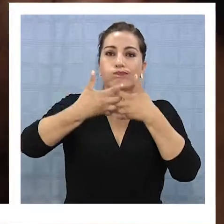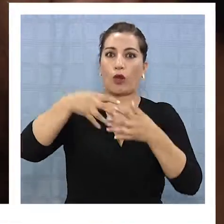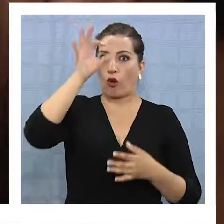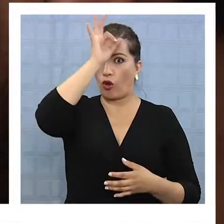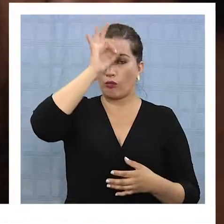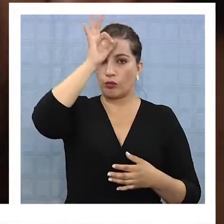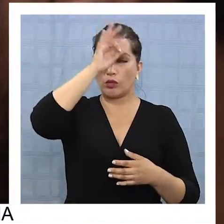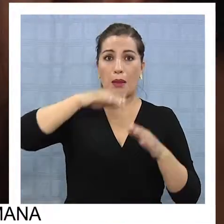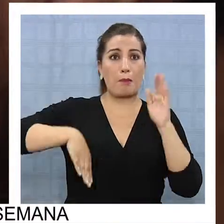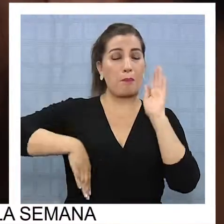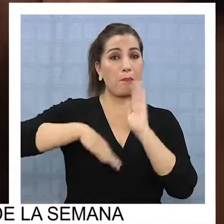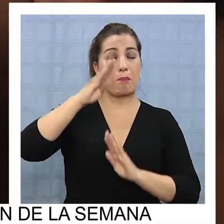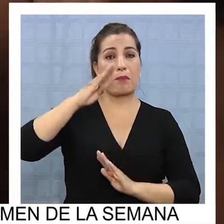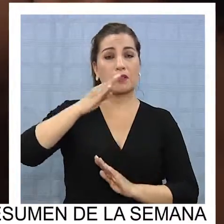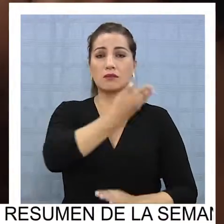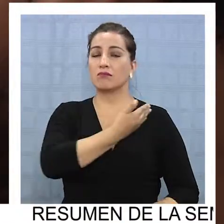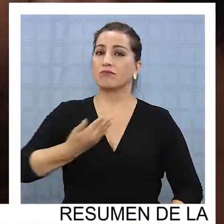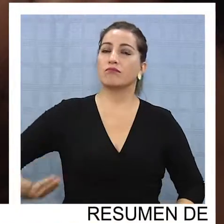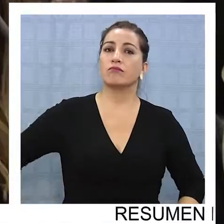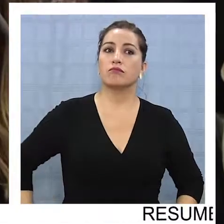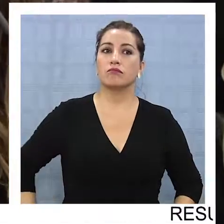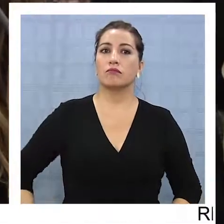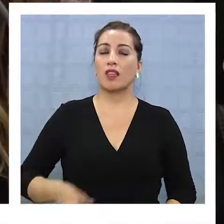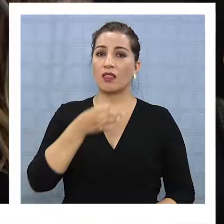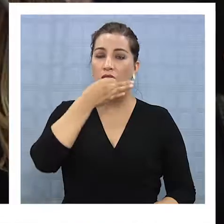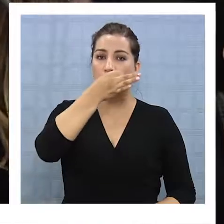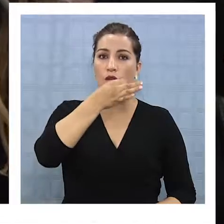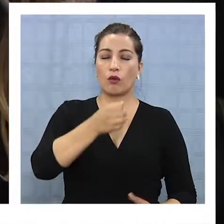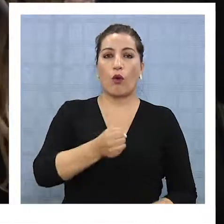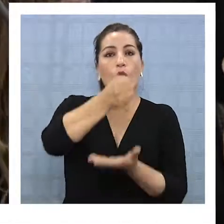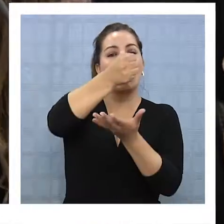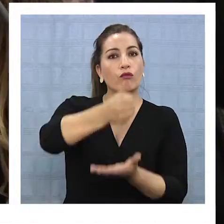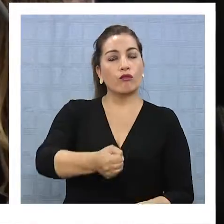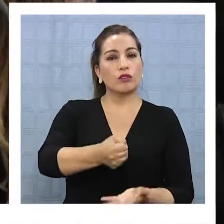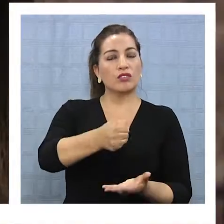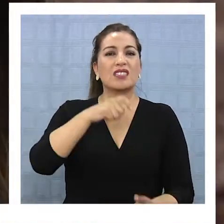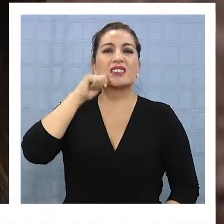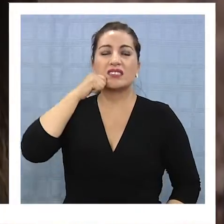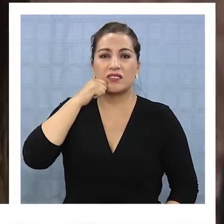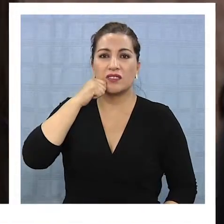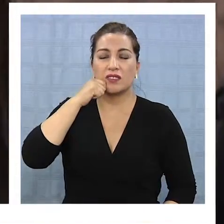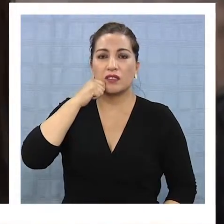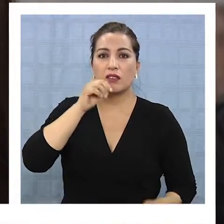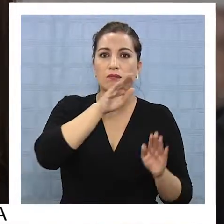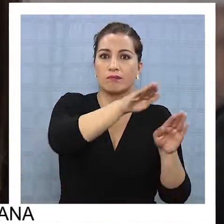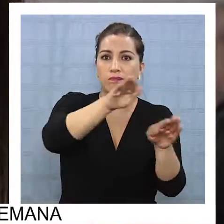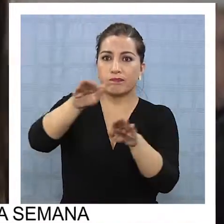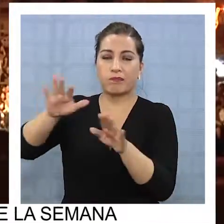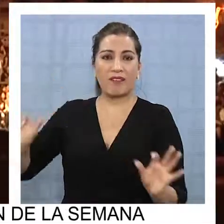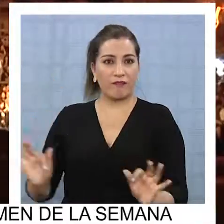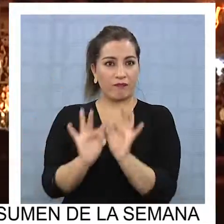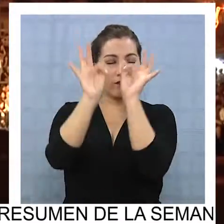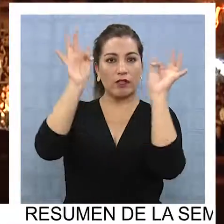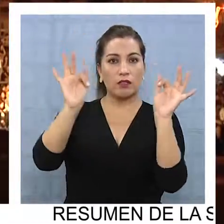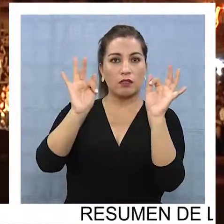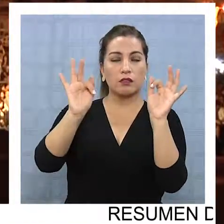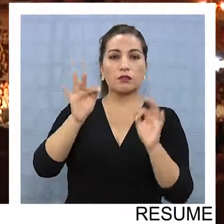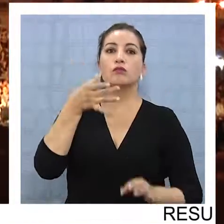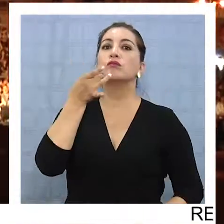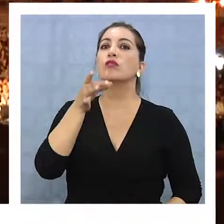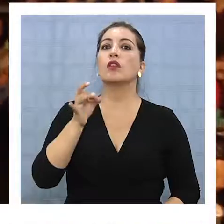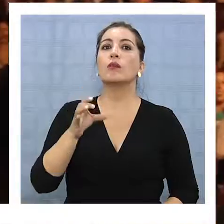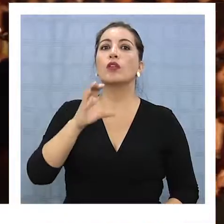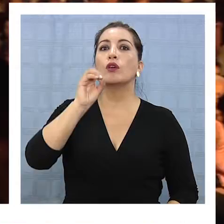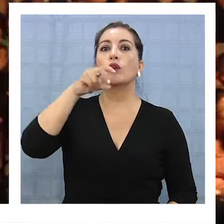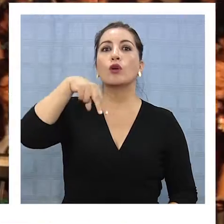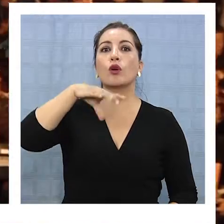la máxima autoridad regional les ofreció un fondo de asignación directa, es decir, que el financiamiento de estos festivales no dependería de